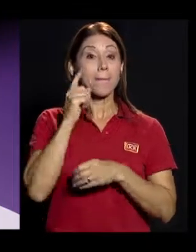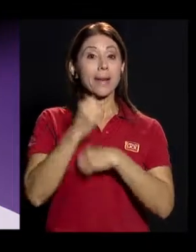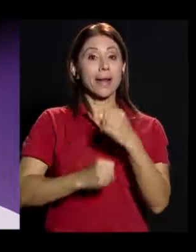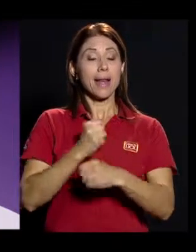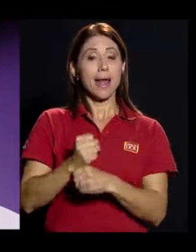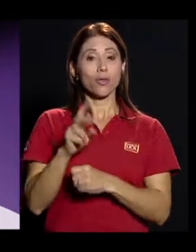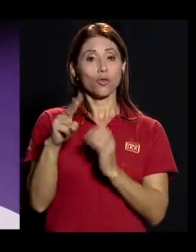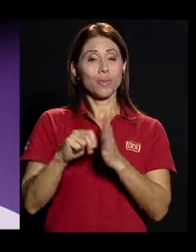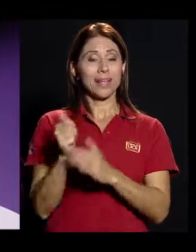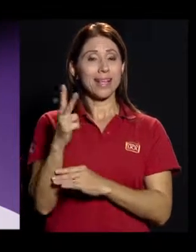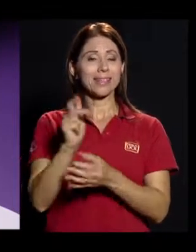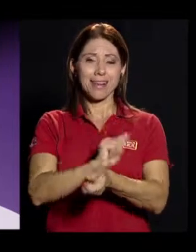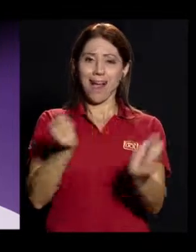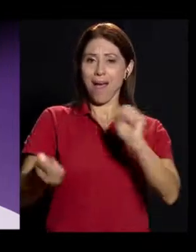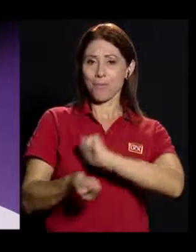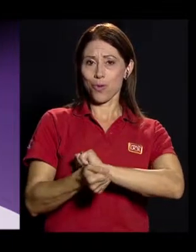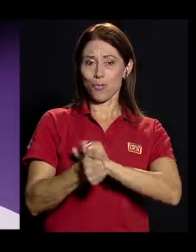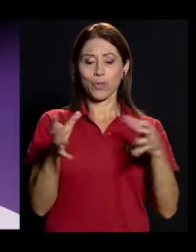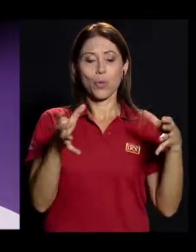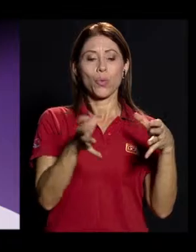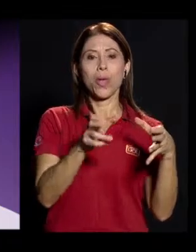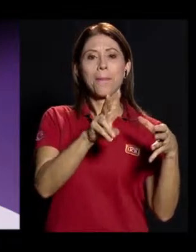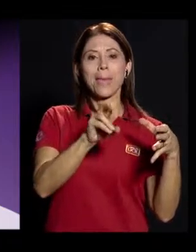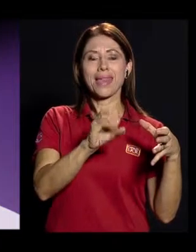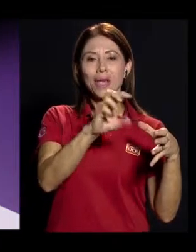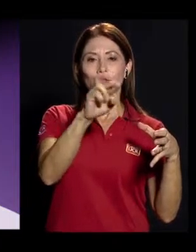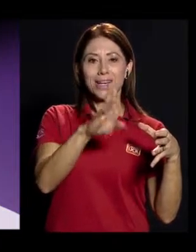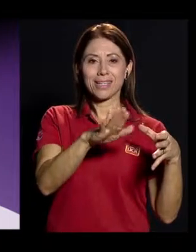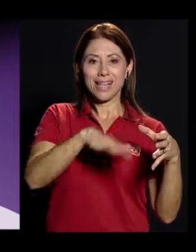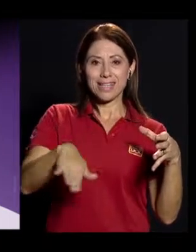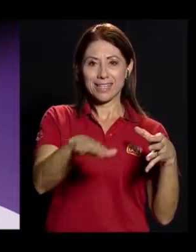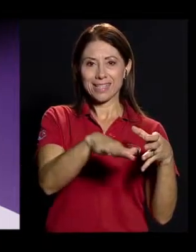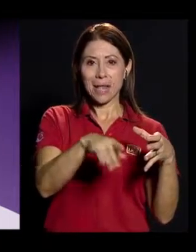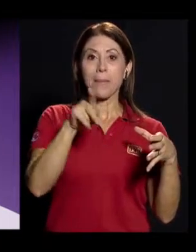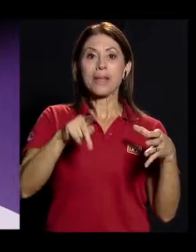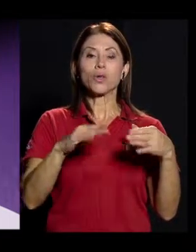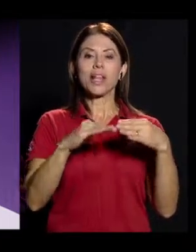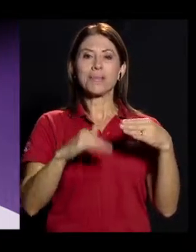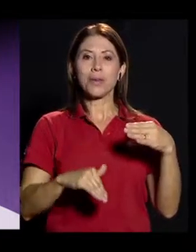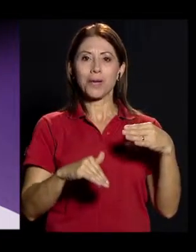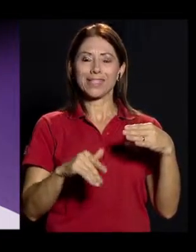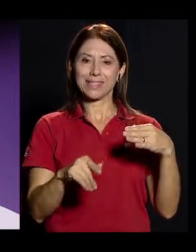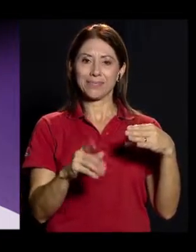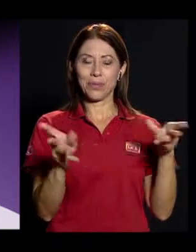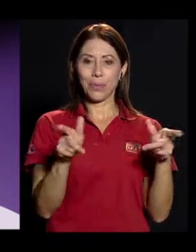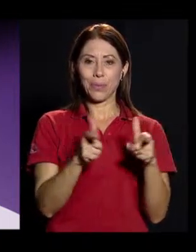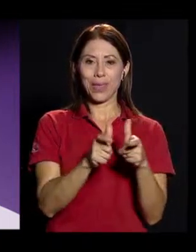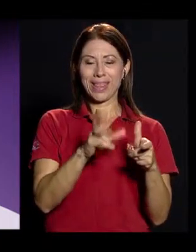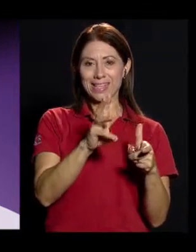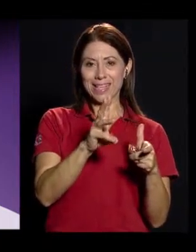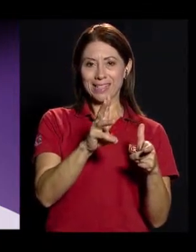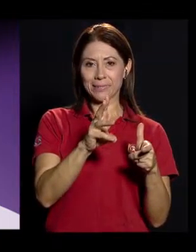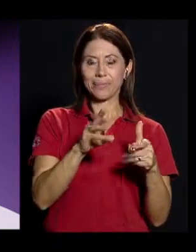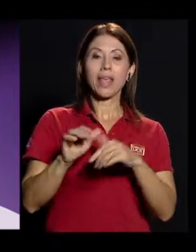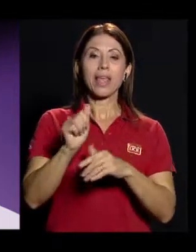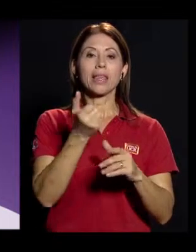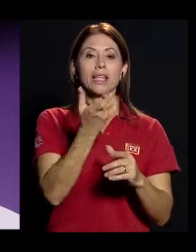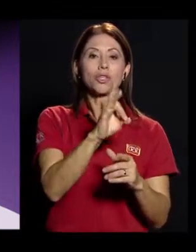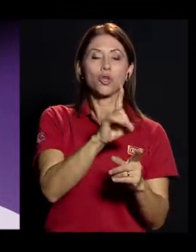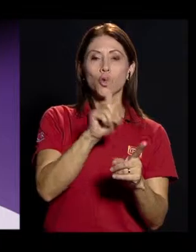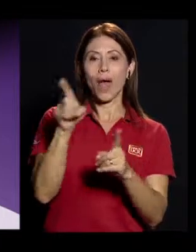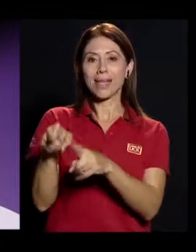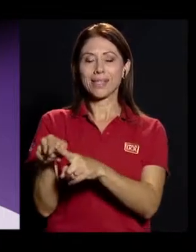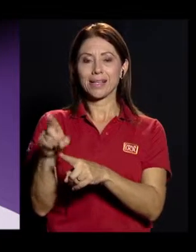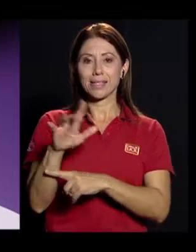el escenario cambió. De una muestra de 20 costarricenses, las personas menores de edad disminuyeron a seis. Las personas entre los 18 y